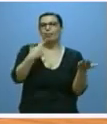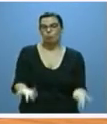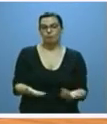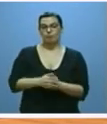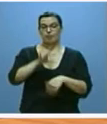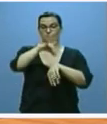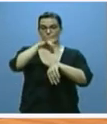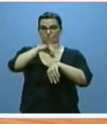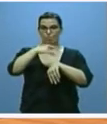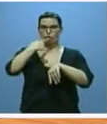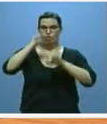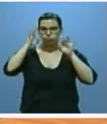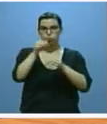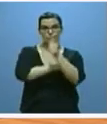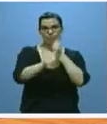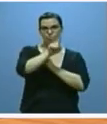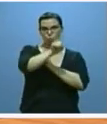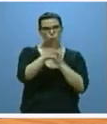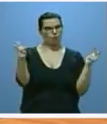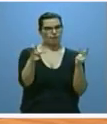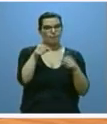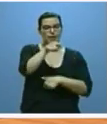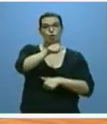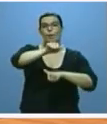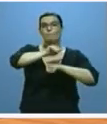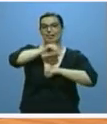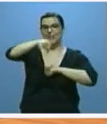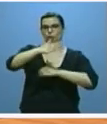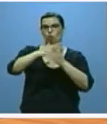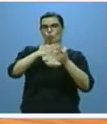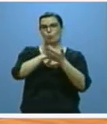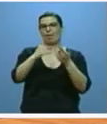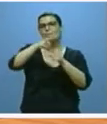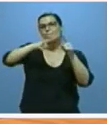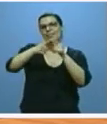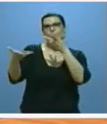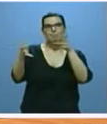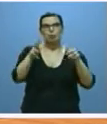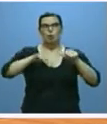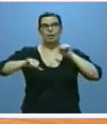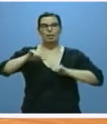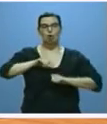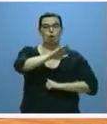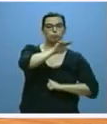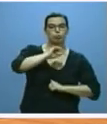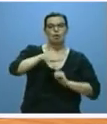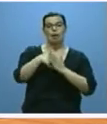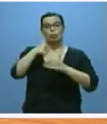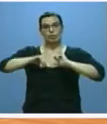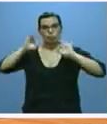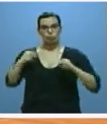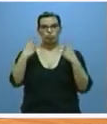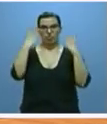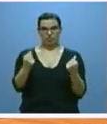médicamente calificados como de prioridad 1 esperan en nuestra comunidad una media de 10 días para ser operados sin que ninguno de ellos